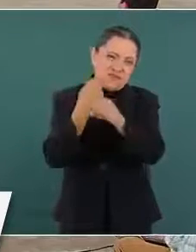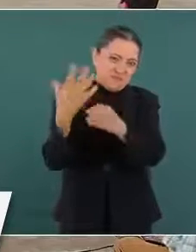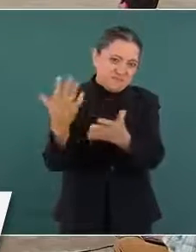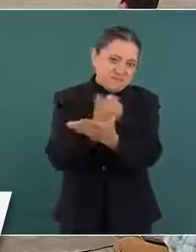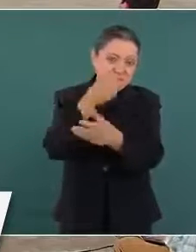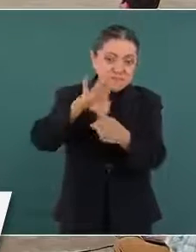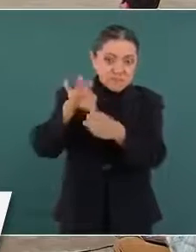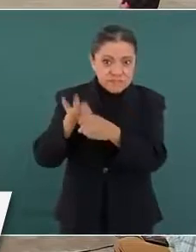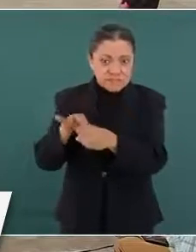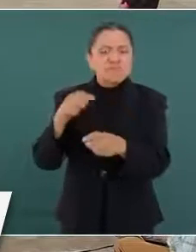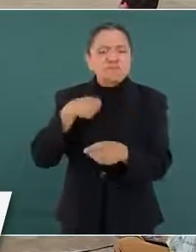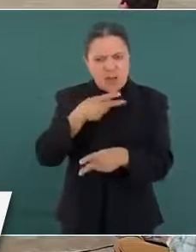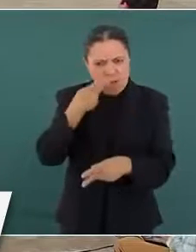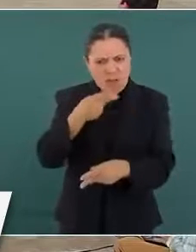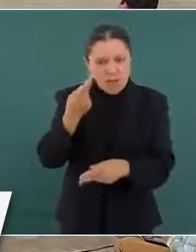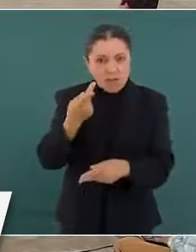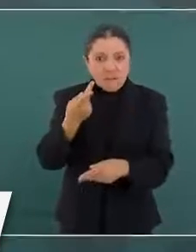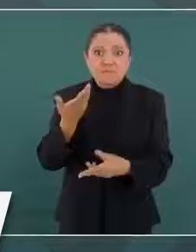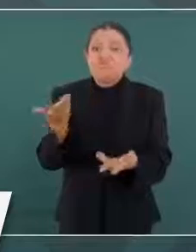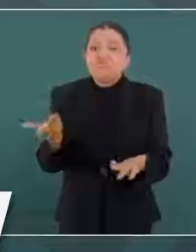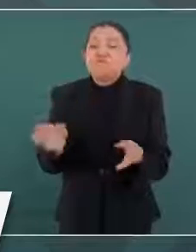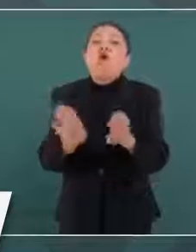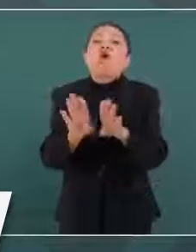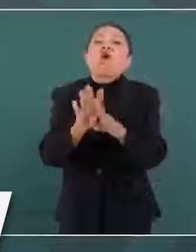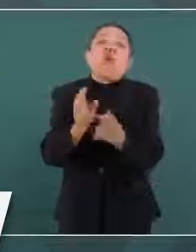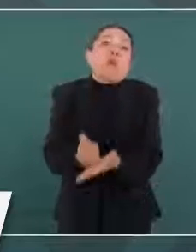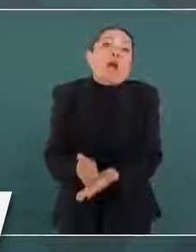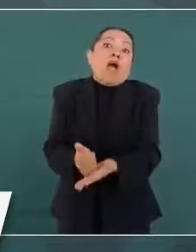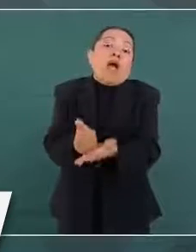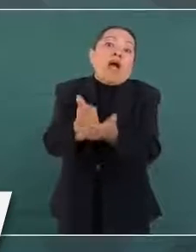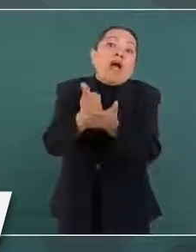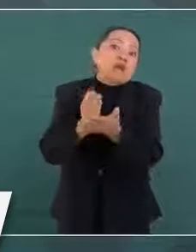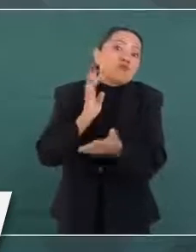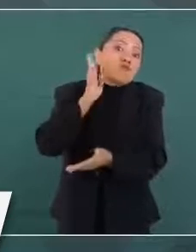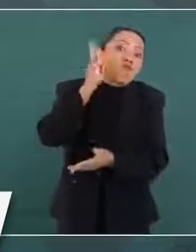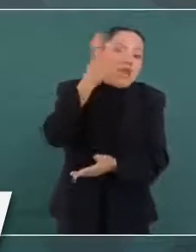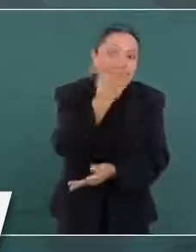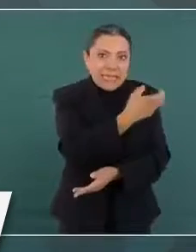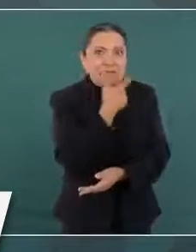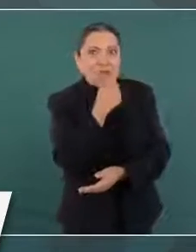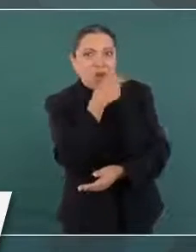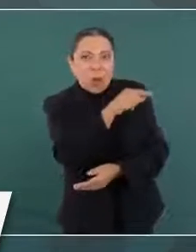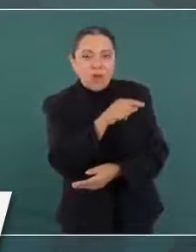¿Y cómo ayudaría que el señor Hernández, que está en prisión?